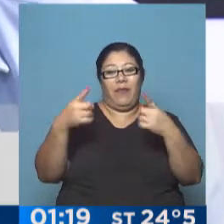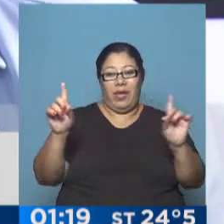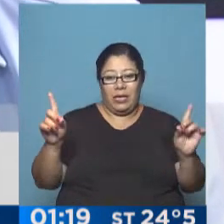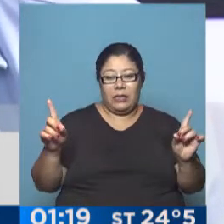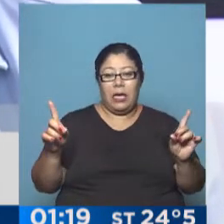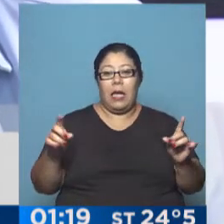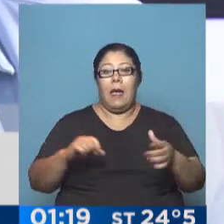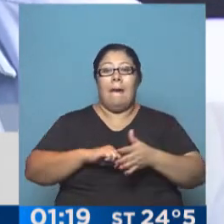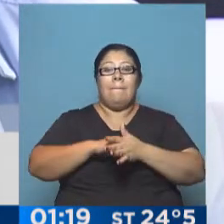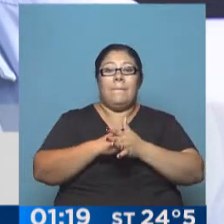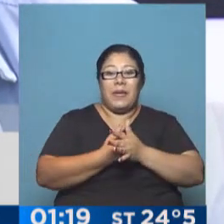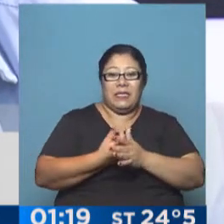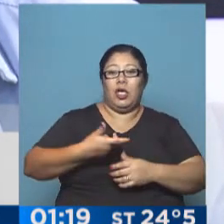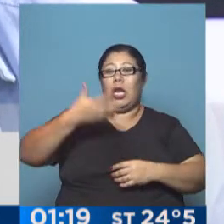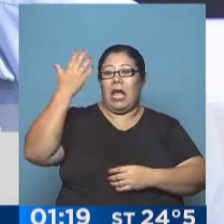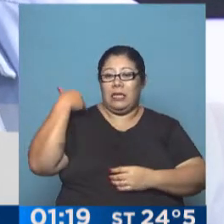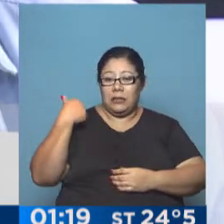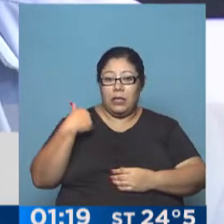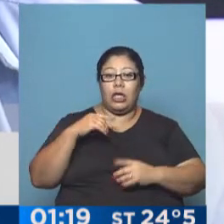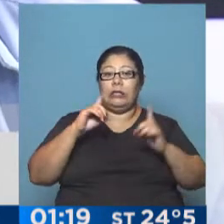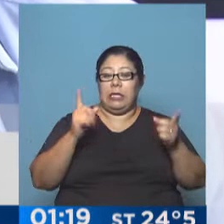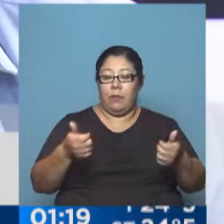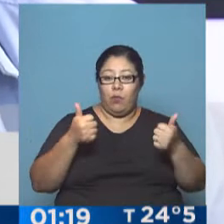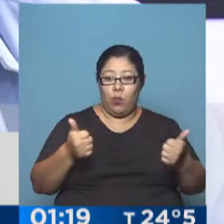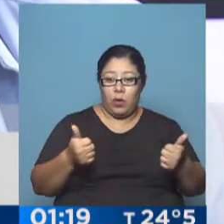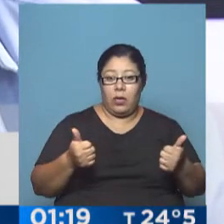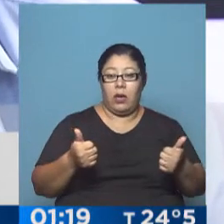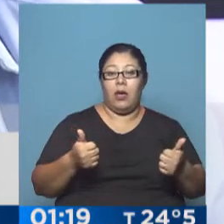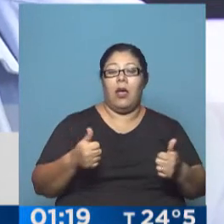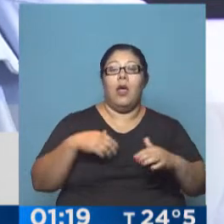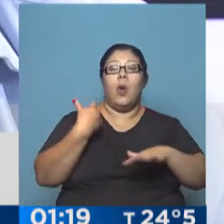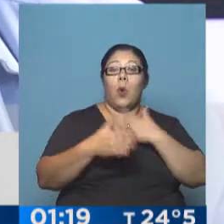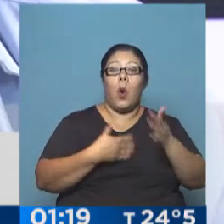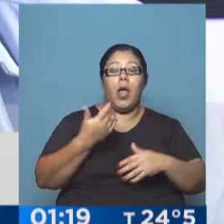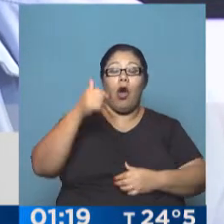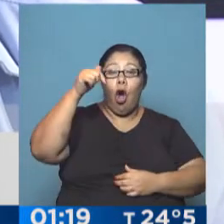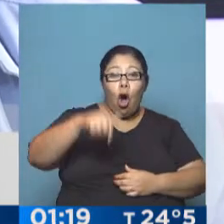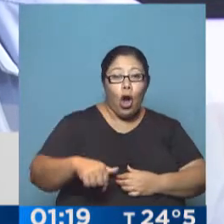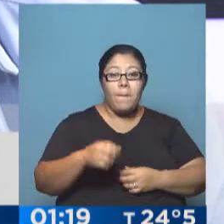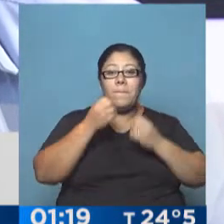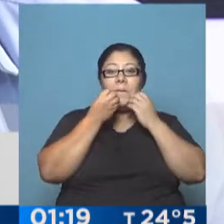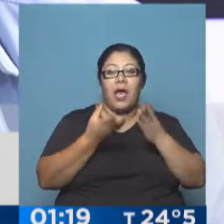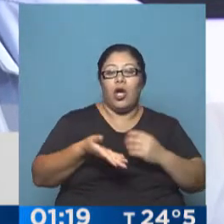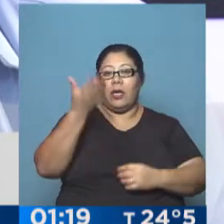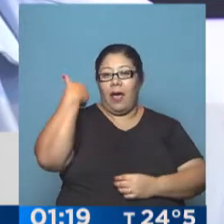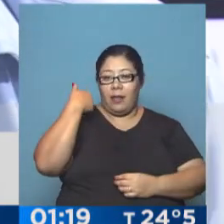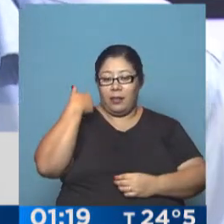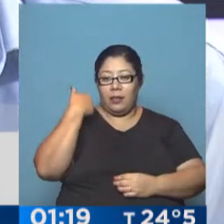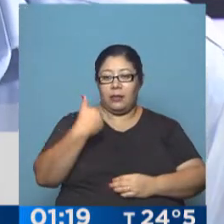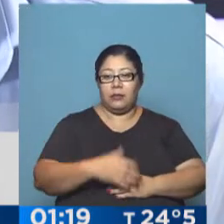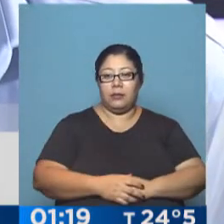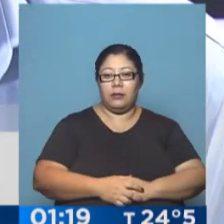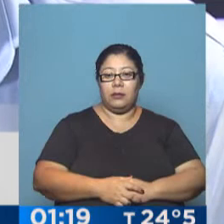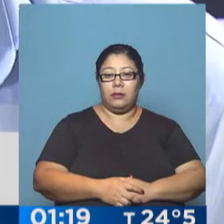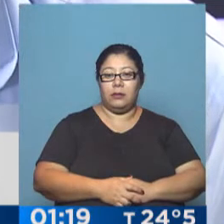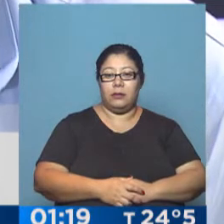la presión que ejercimos ese día fue también muy, muy buena. Quizá nos faltó ese día de juego que tuvimos hoy, pero el